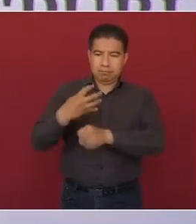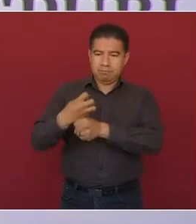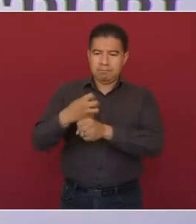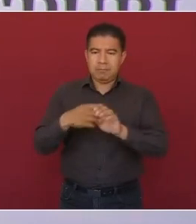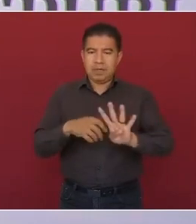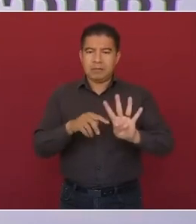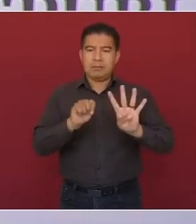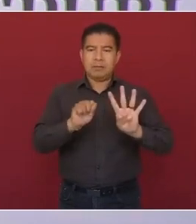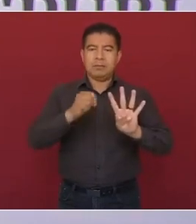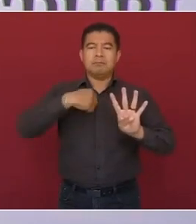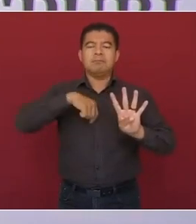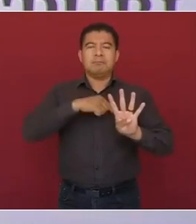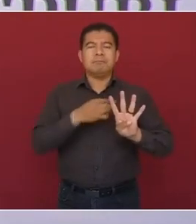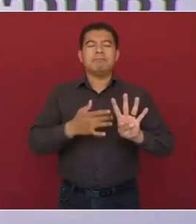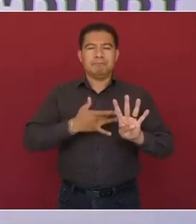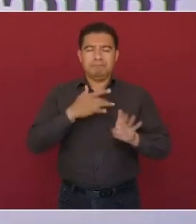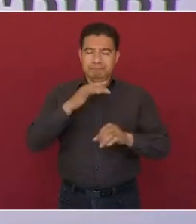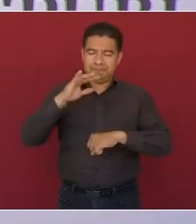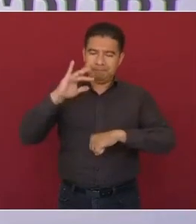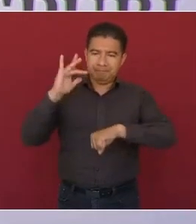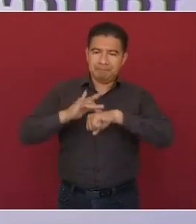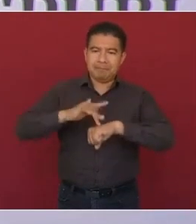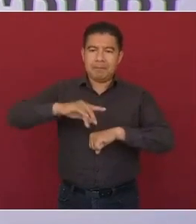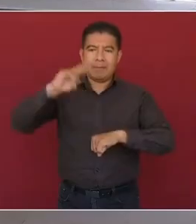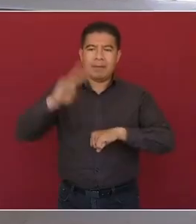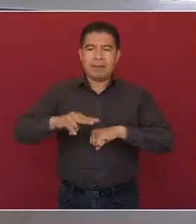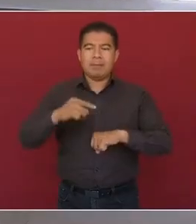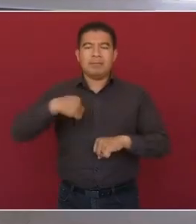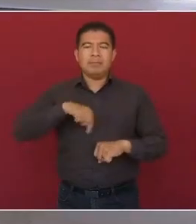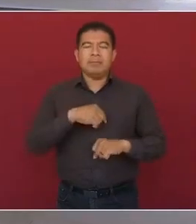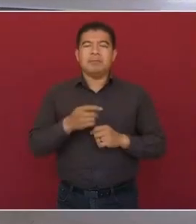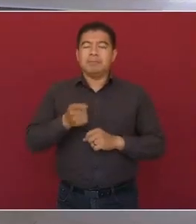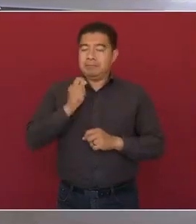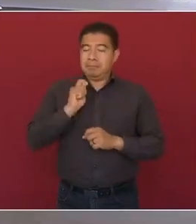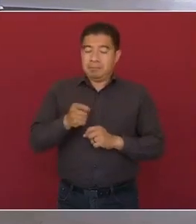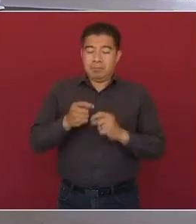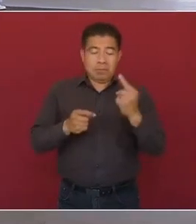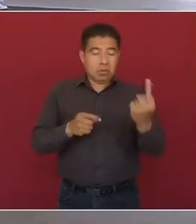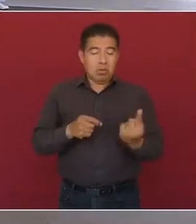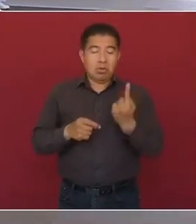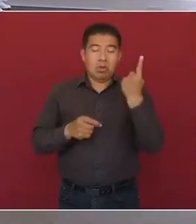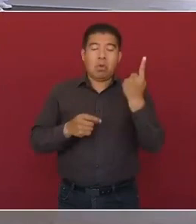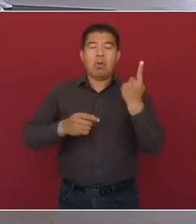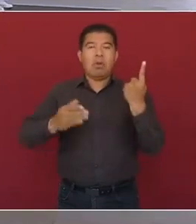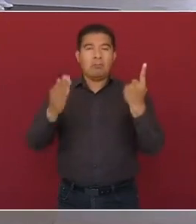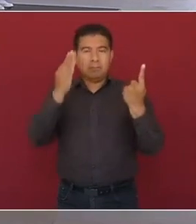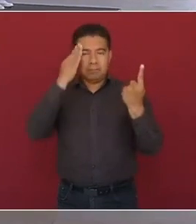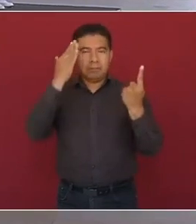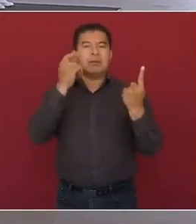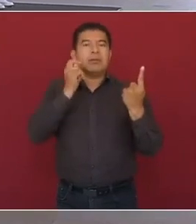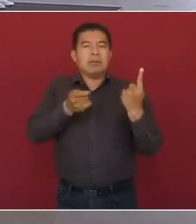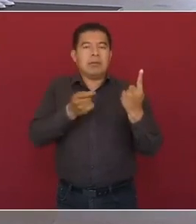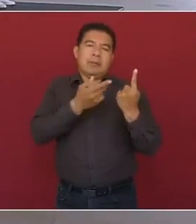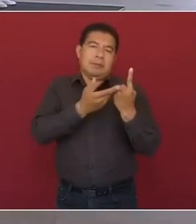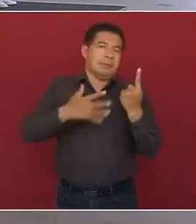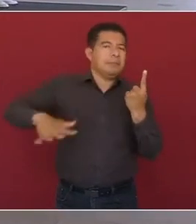somos partícipes del mejor capítulo en donde el actor principal de esta historia es el pueblo.